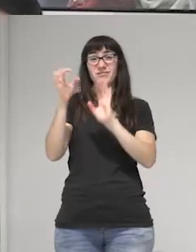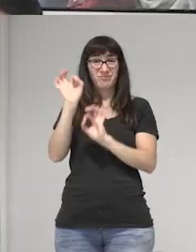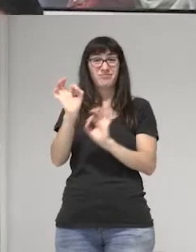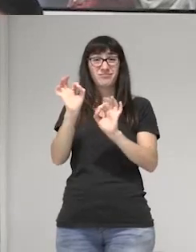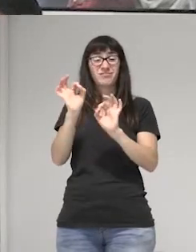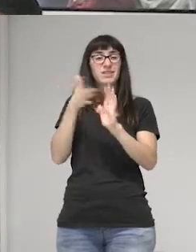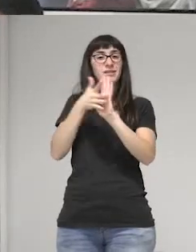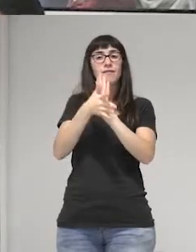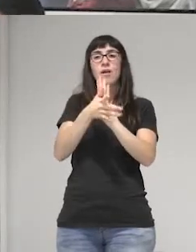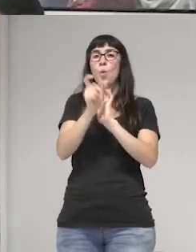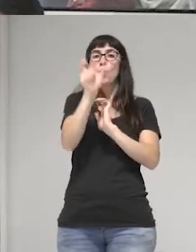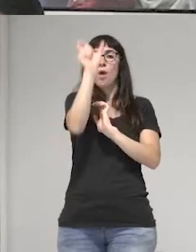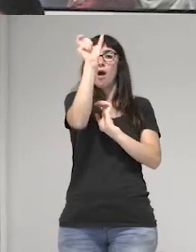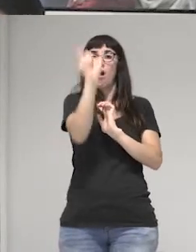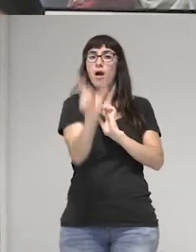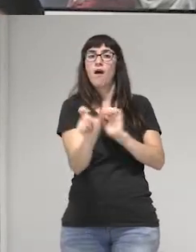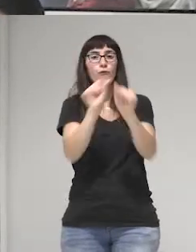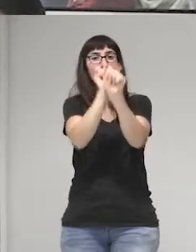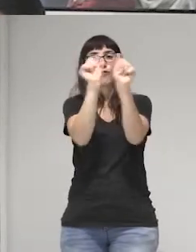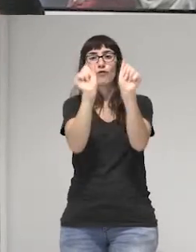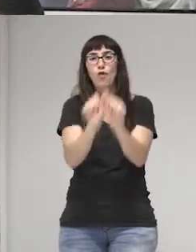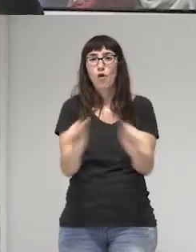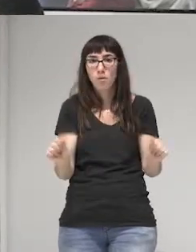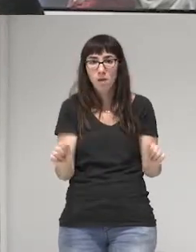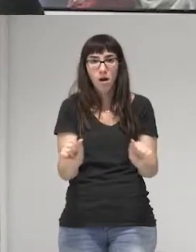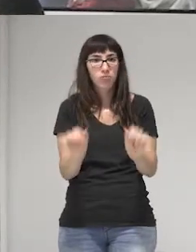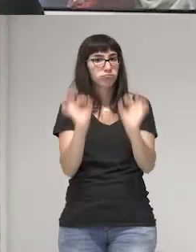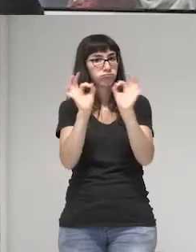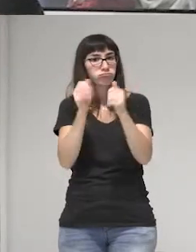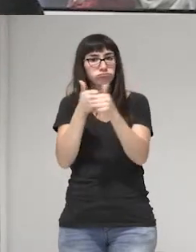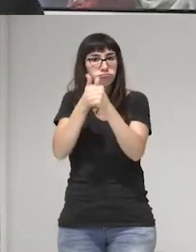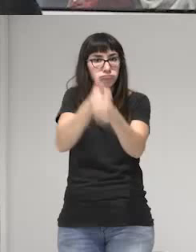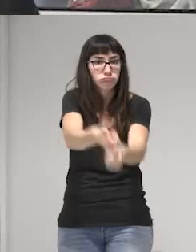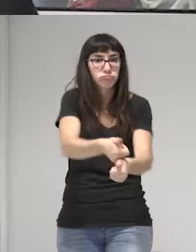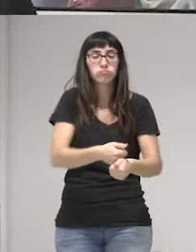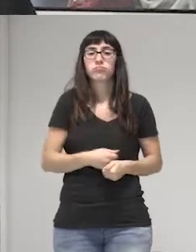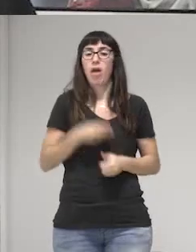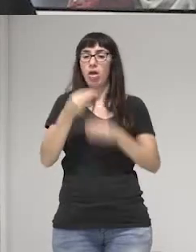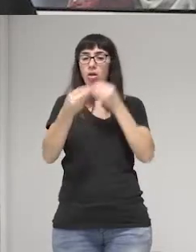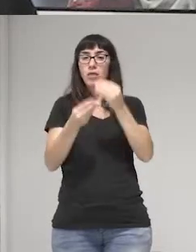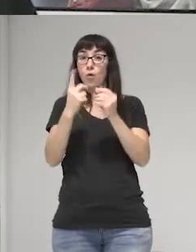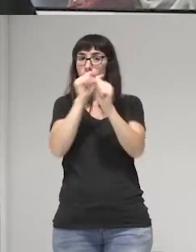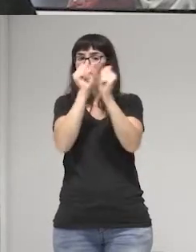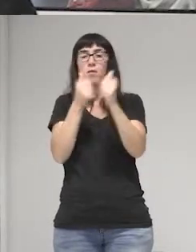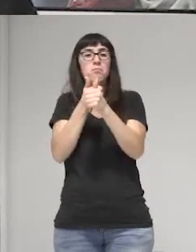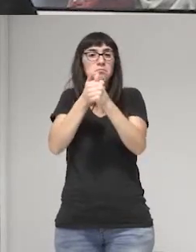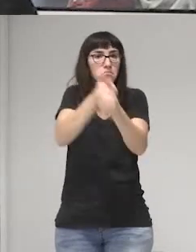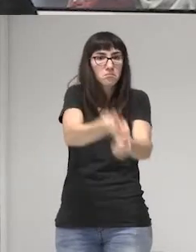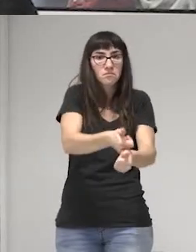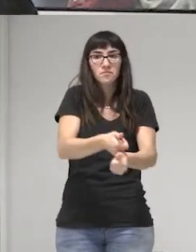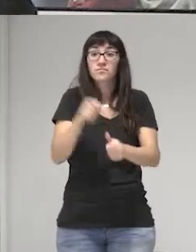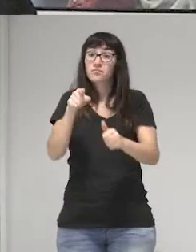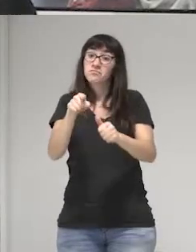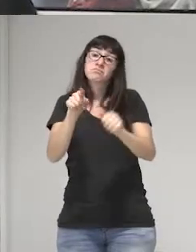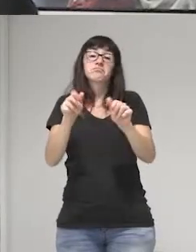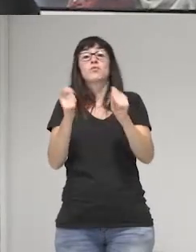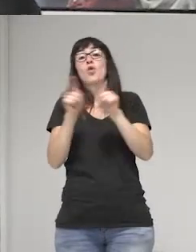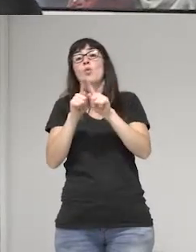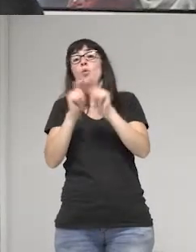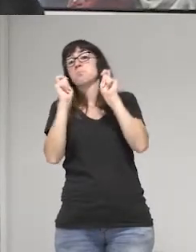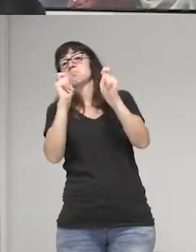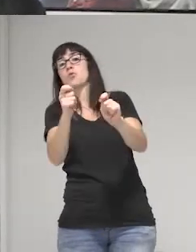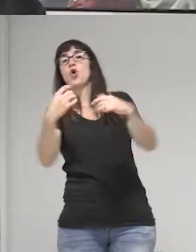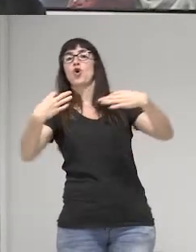una forma de ser y una forma de hacer normada. Que se supone que es lo normal.